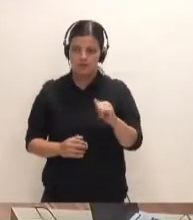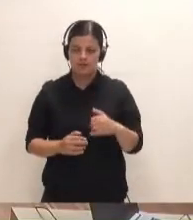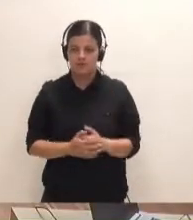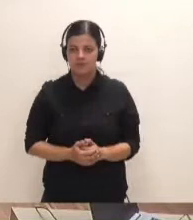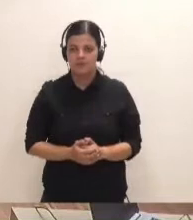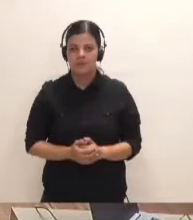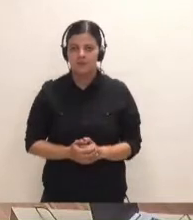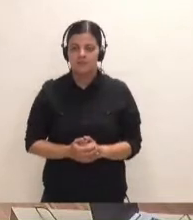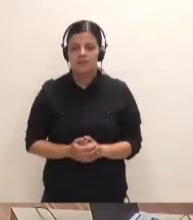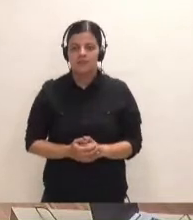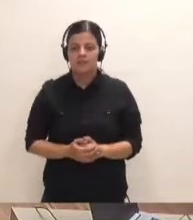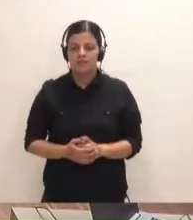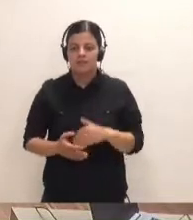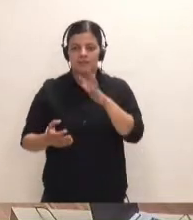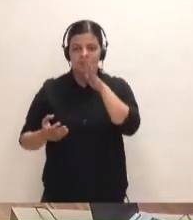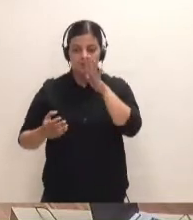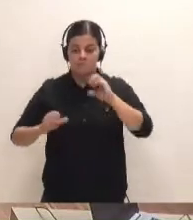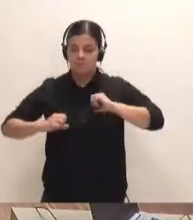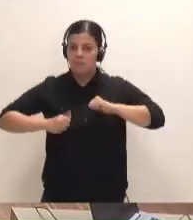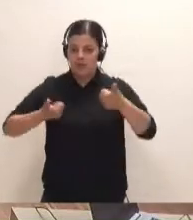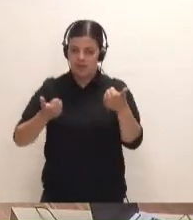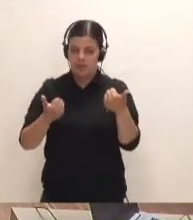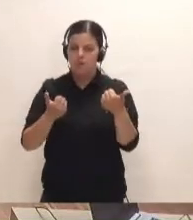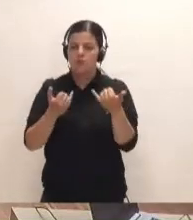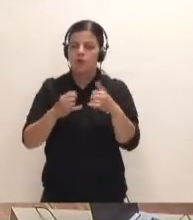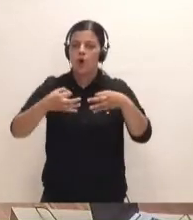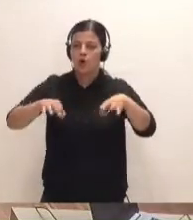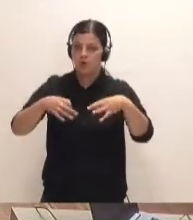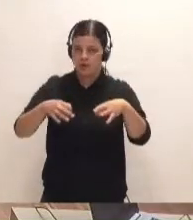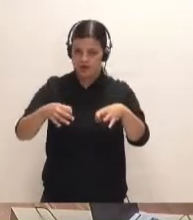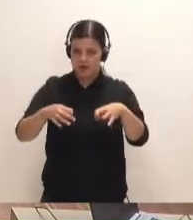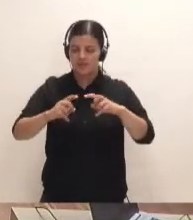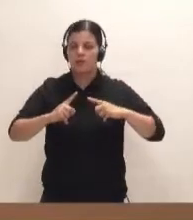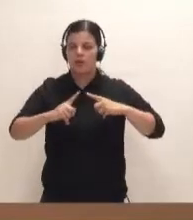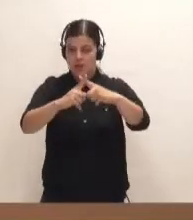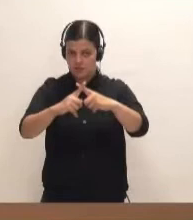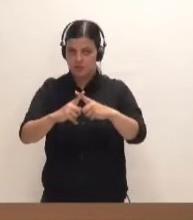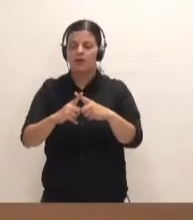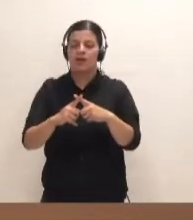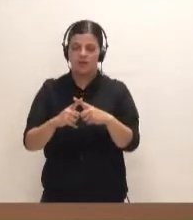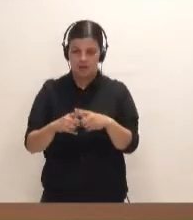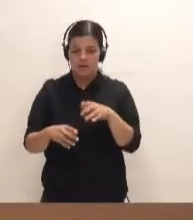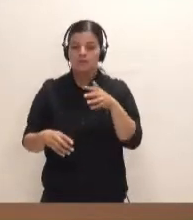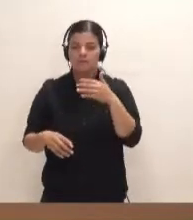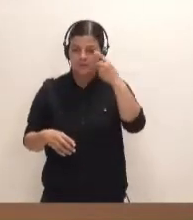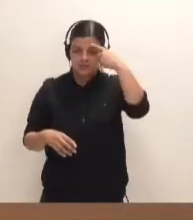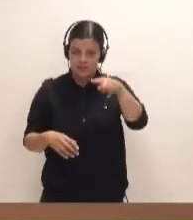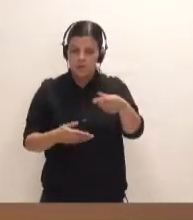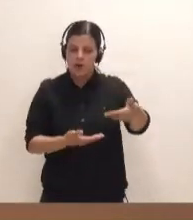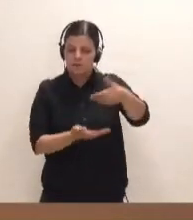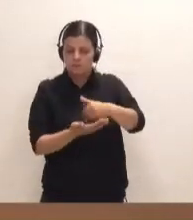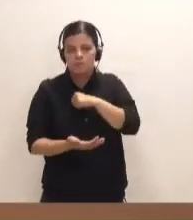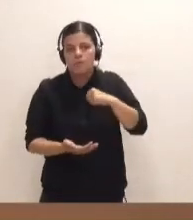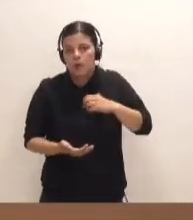Vamos a dar comienzo a esta sesión extraordinaria de pleno, que como saben es una comparecencia a petición